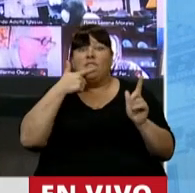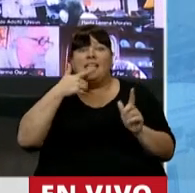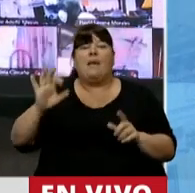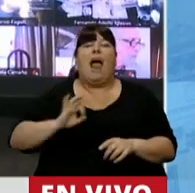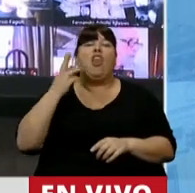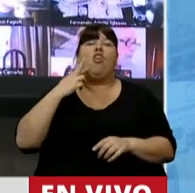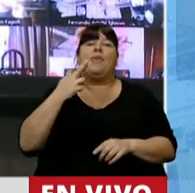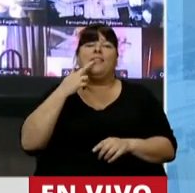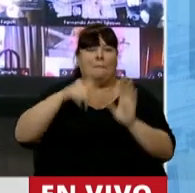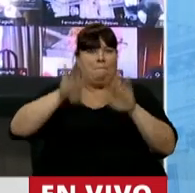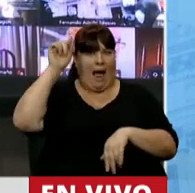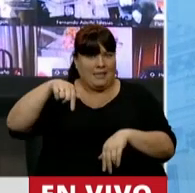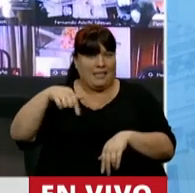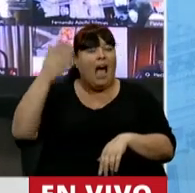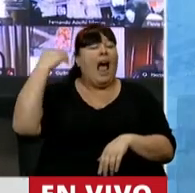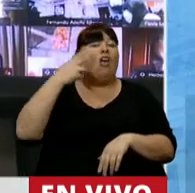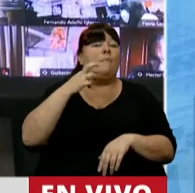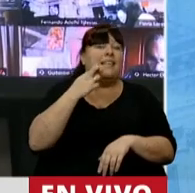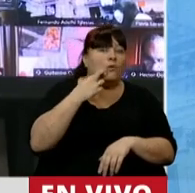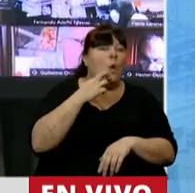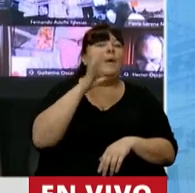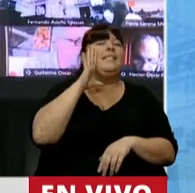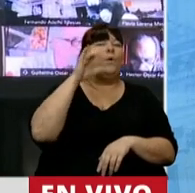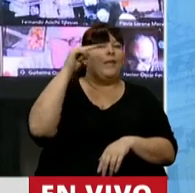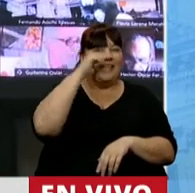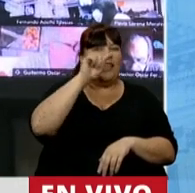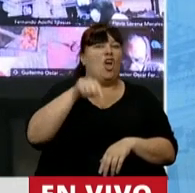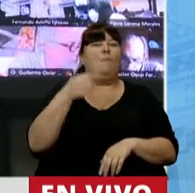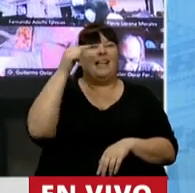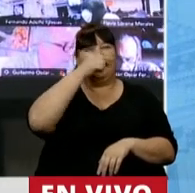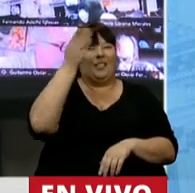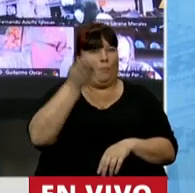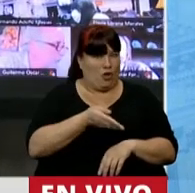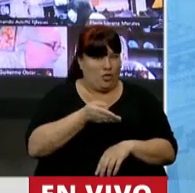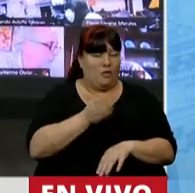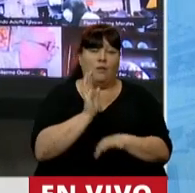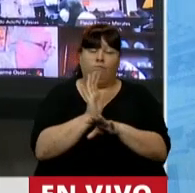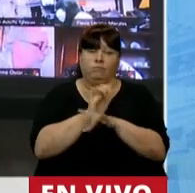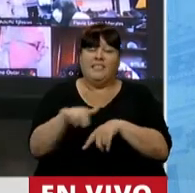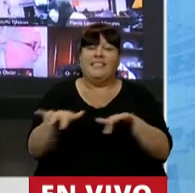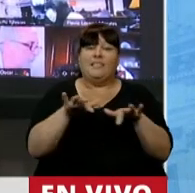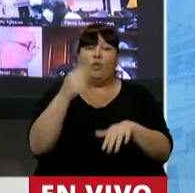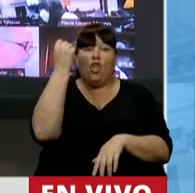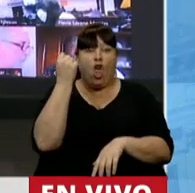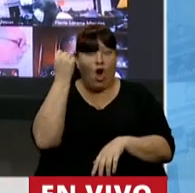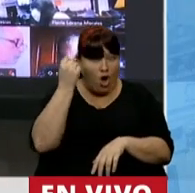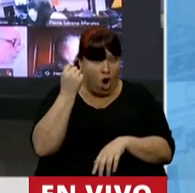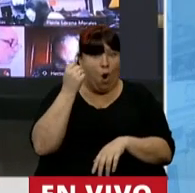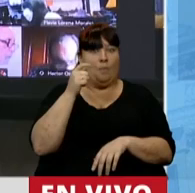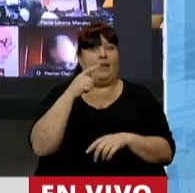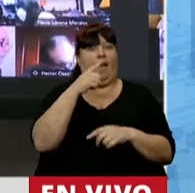de 2019 en el que se había registrado un 57,7. Es decir, la situación económica